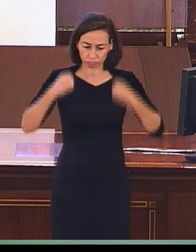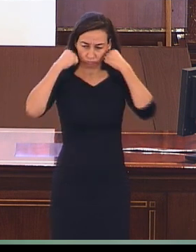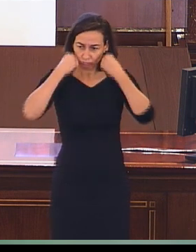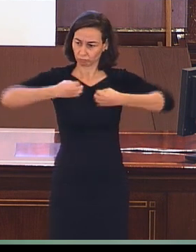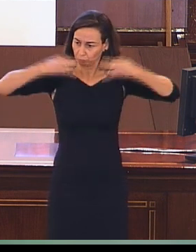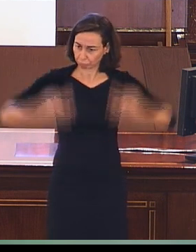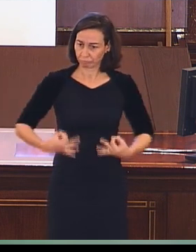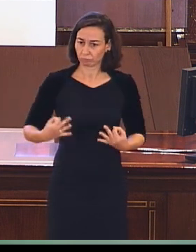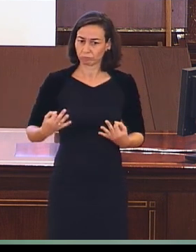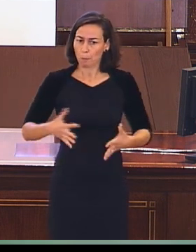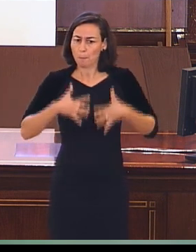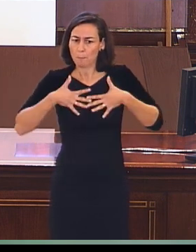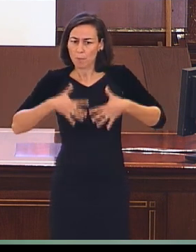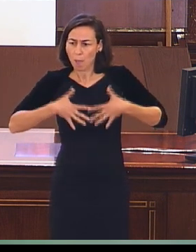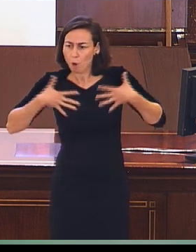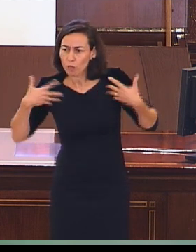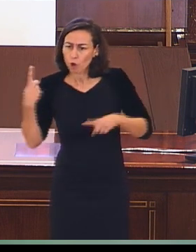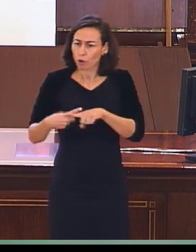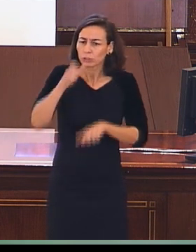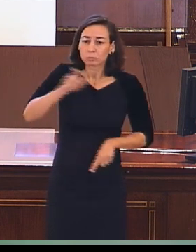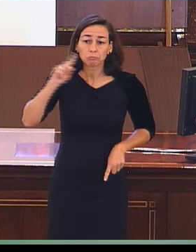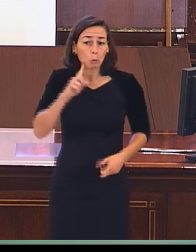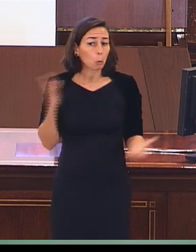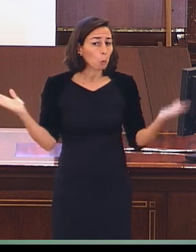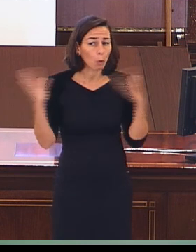afecta el desarrollo socioemocional de las personas sordas.